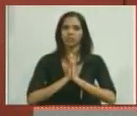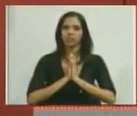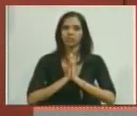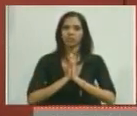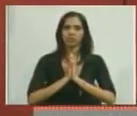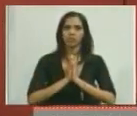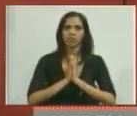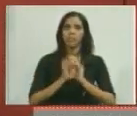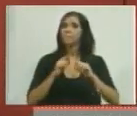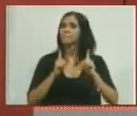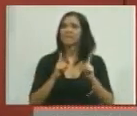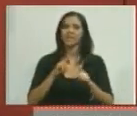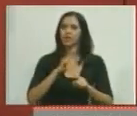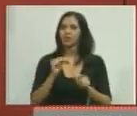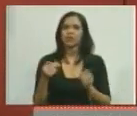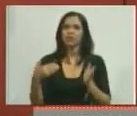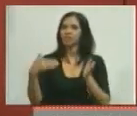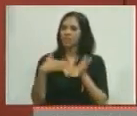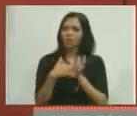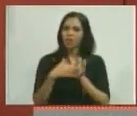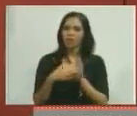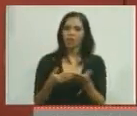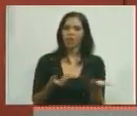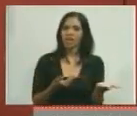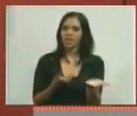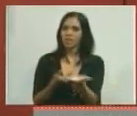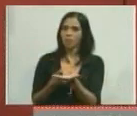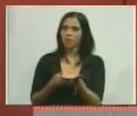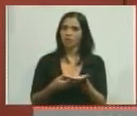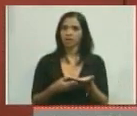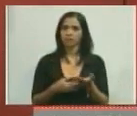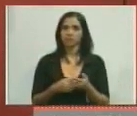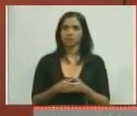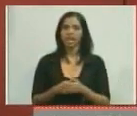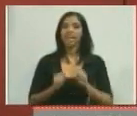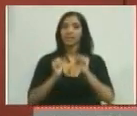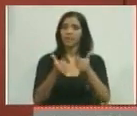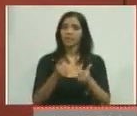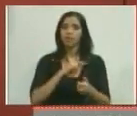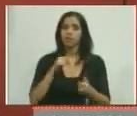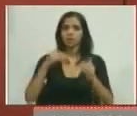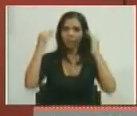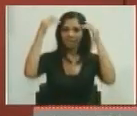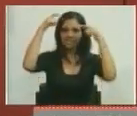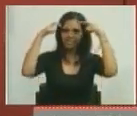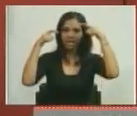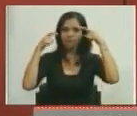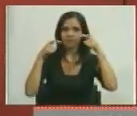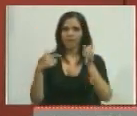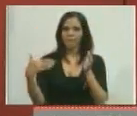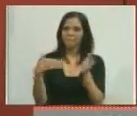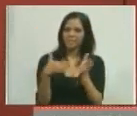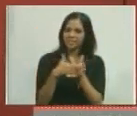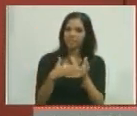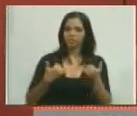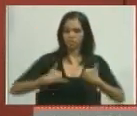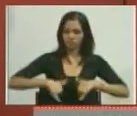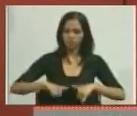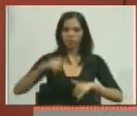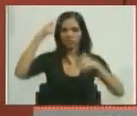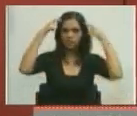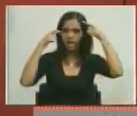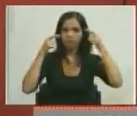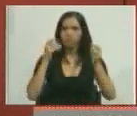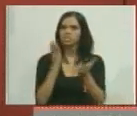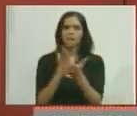Pero no se metan con la limosna. Así comenzaron con mi comandante Chávez a meterse con los hijos de él. Cada vez